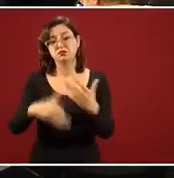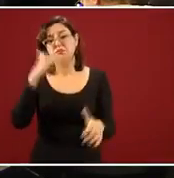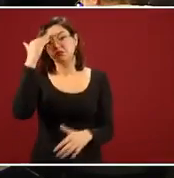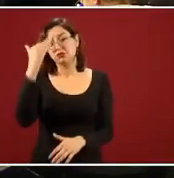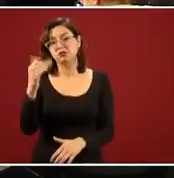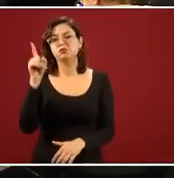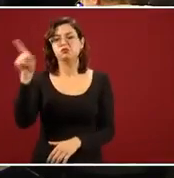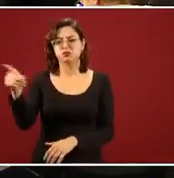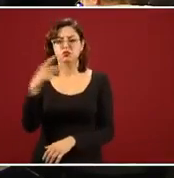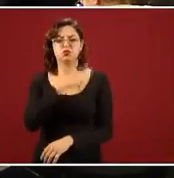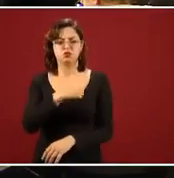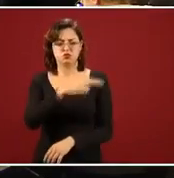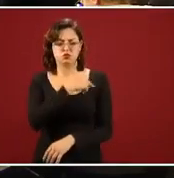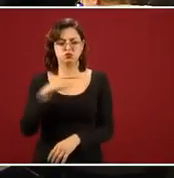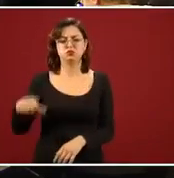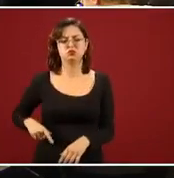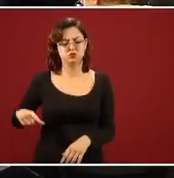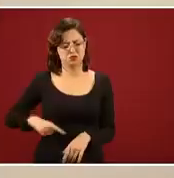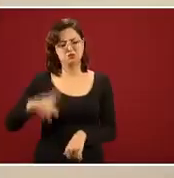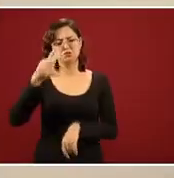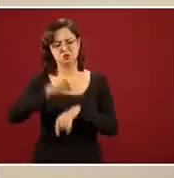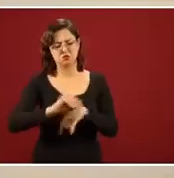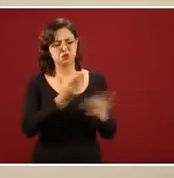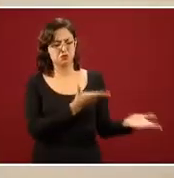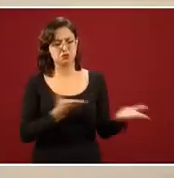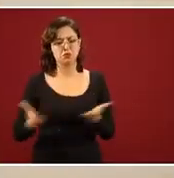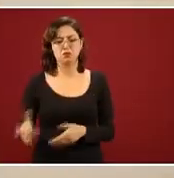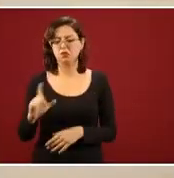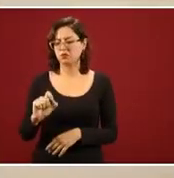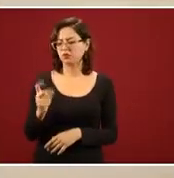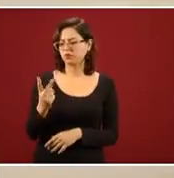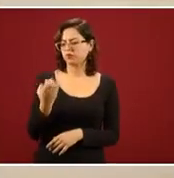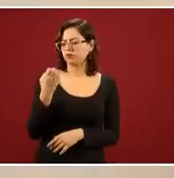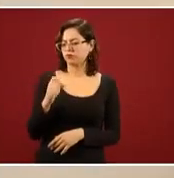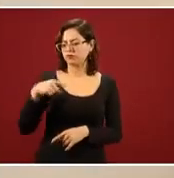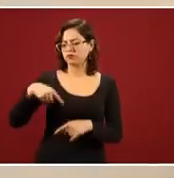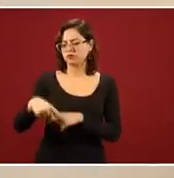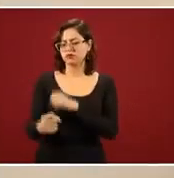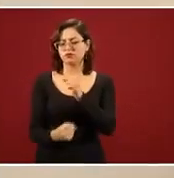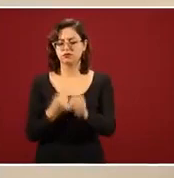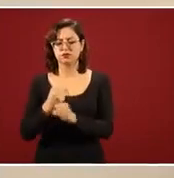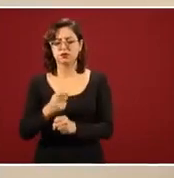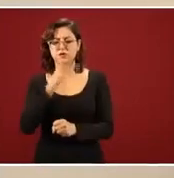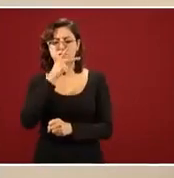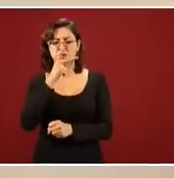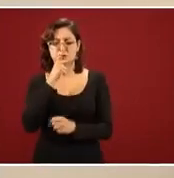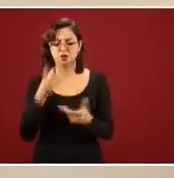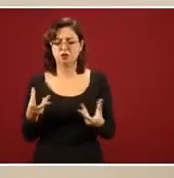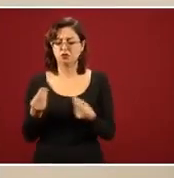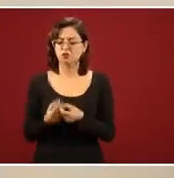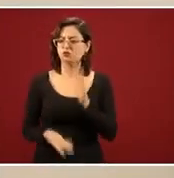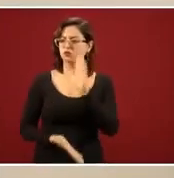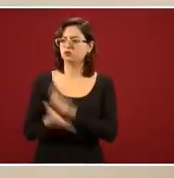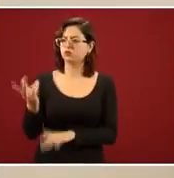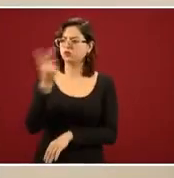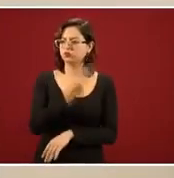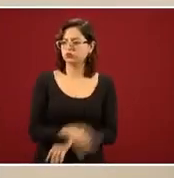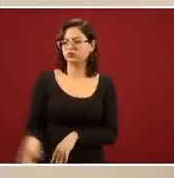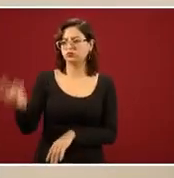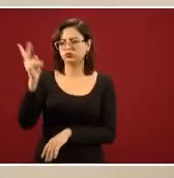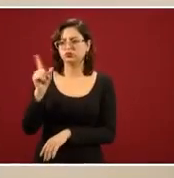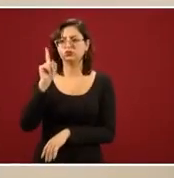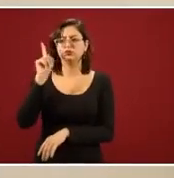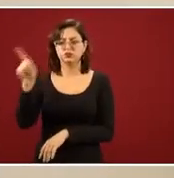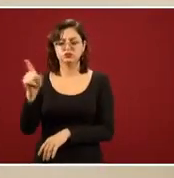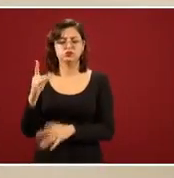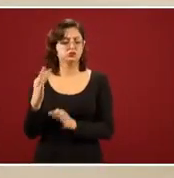atención y la niña viajó a Suiza el 22 de enero de este año junto con su padre. La paciente recibió el resto de